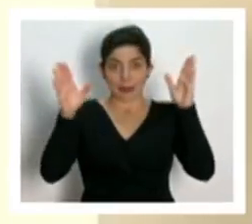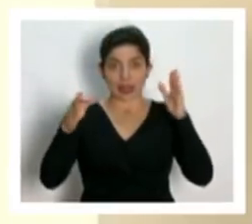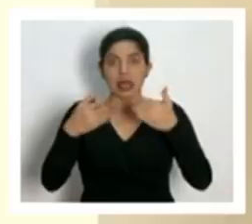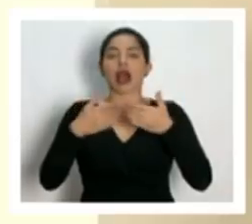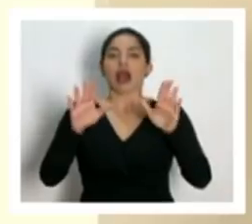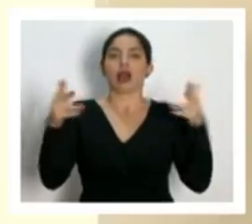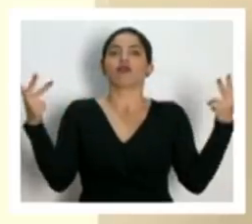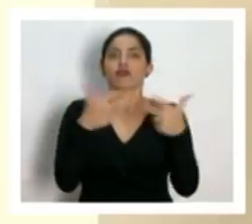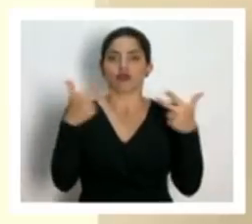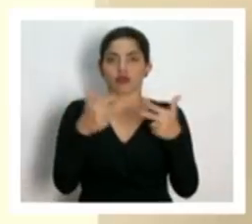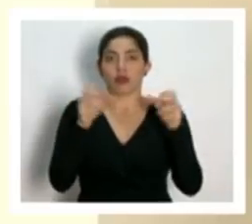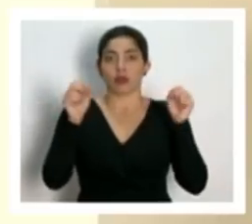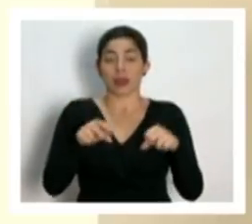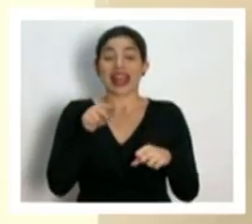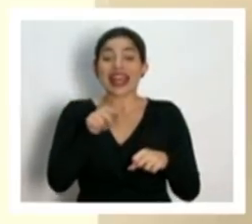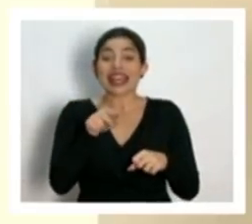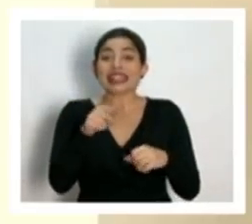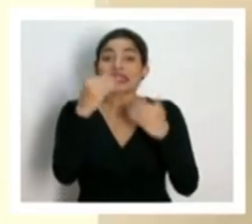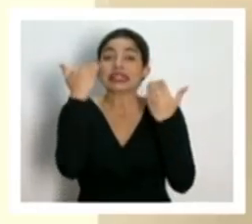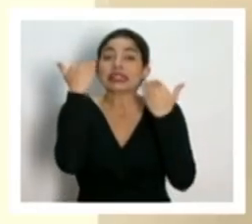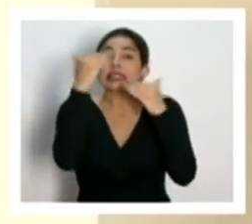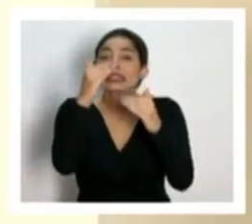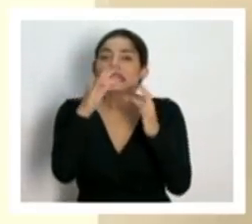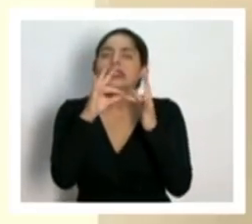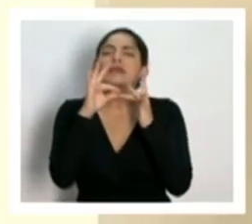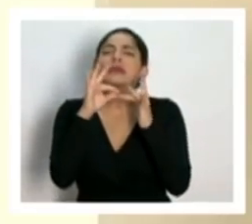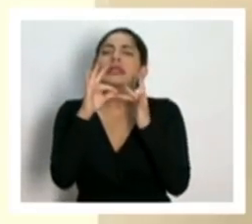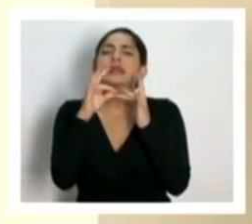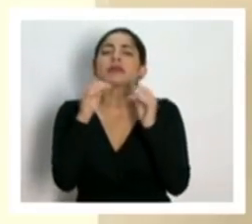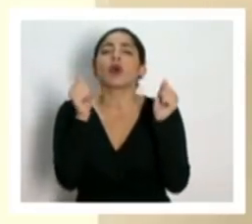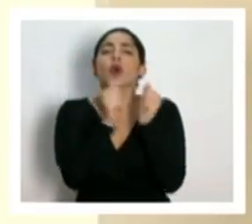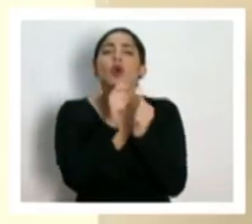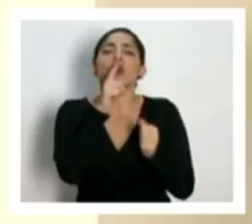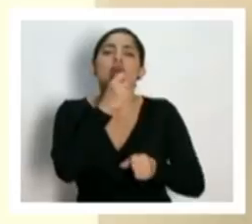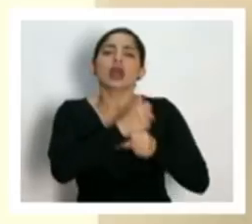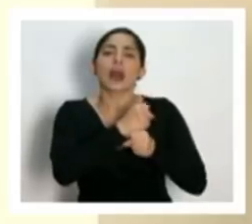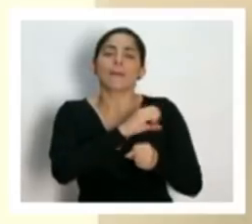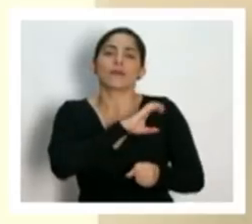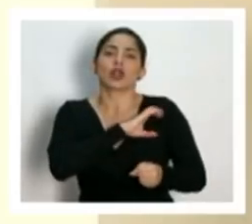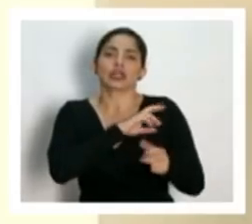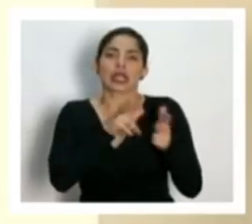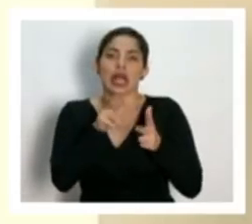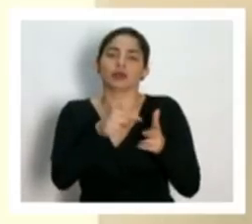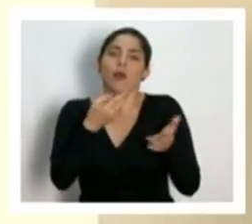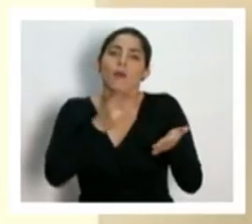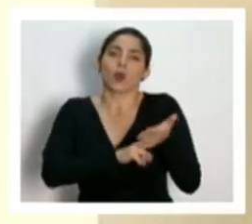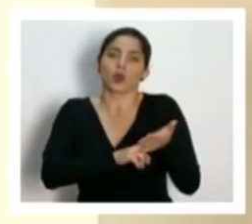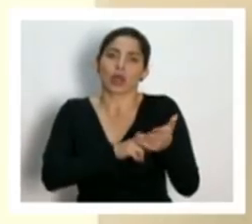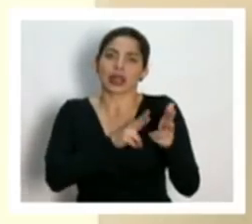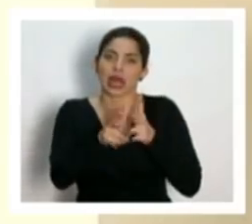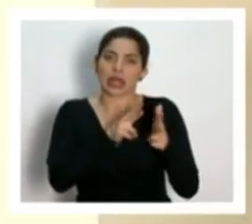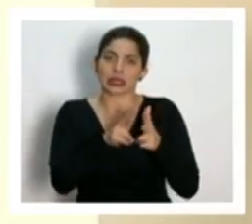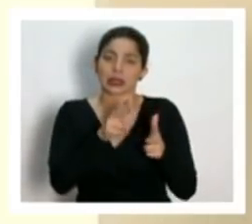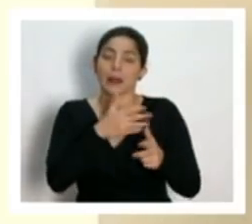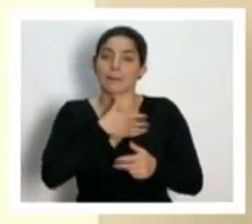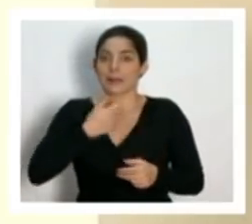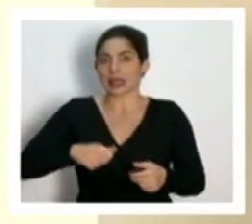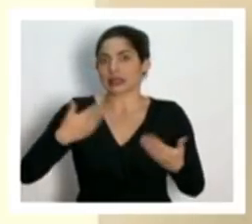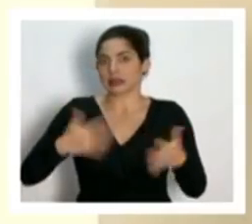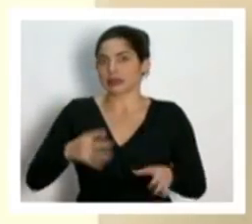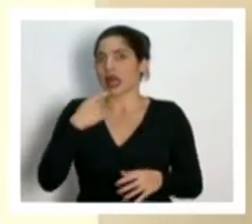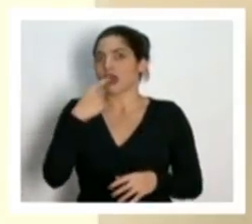es una restricción que principalmente se va a trabajar con la policía de tránsito, es una multa de tránsito, como ya dijo el señor presidente,